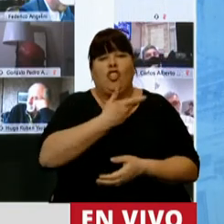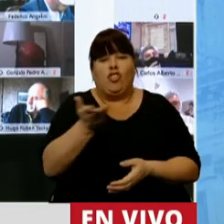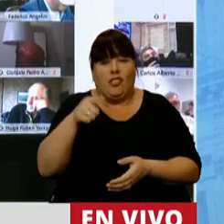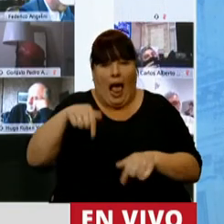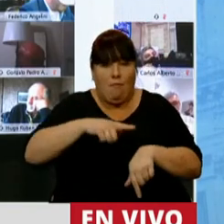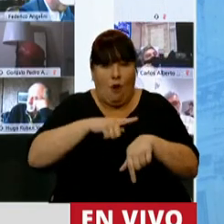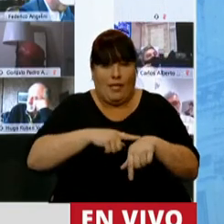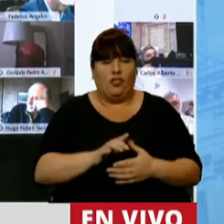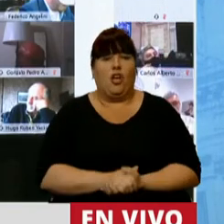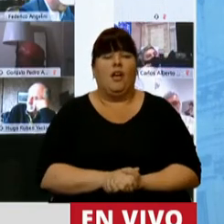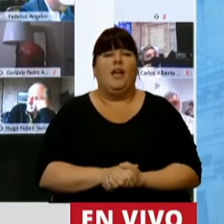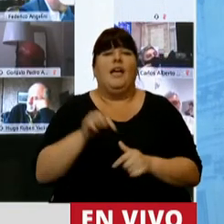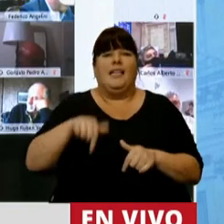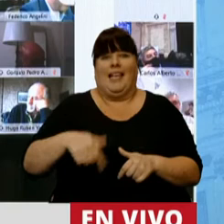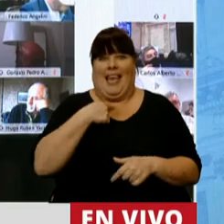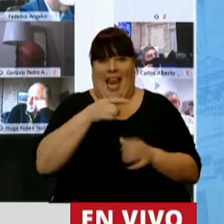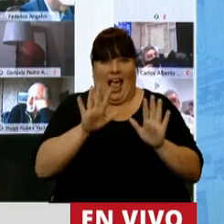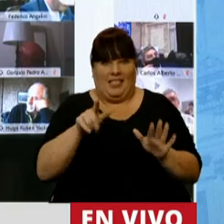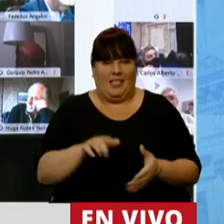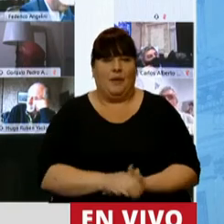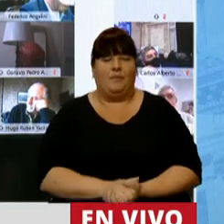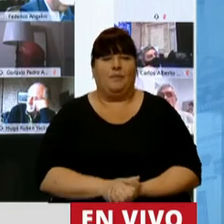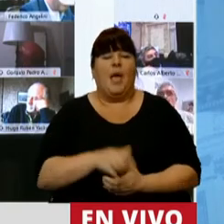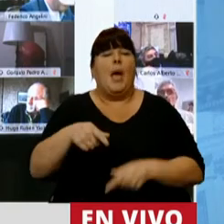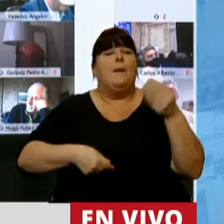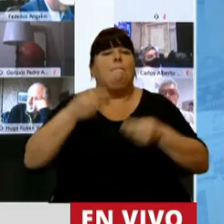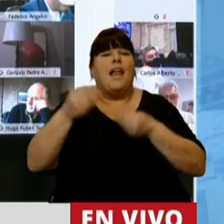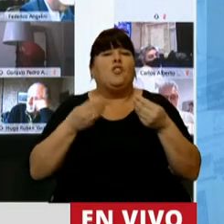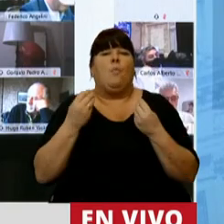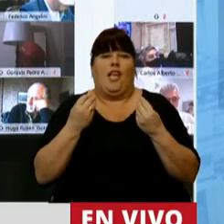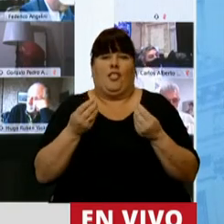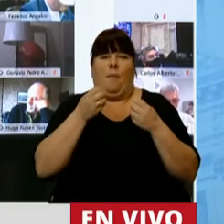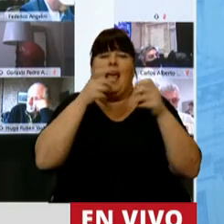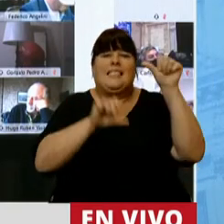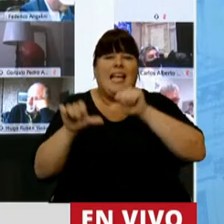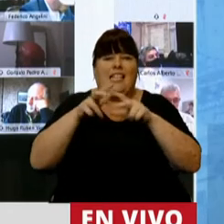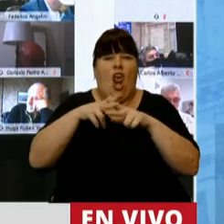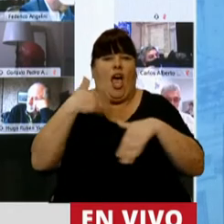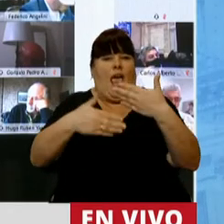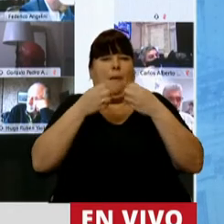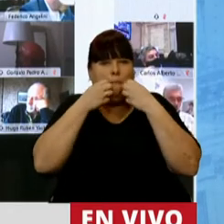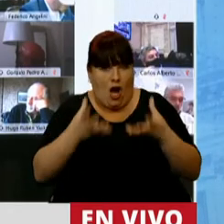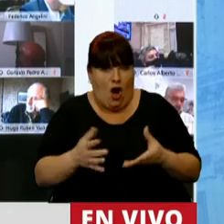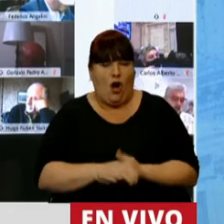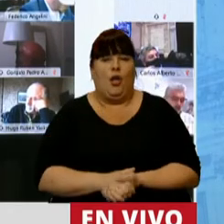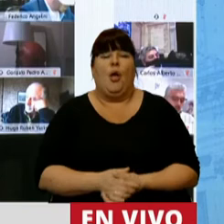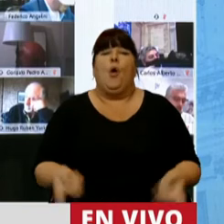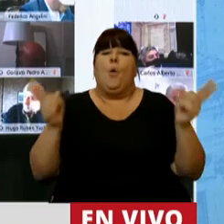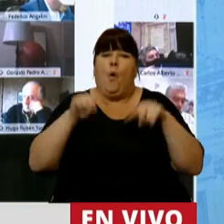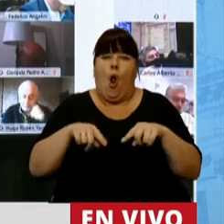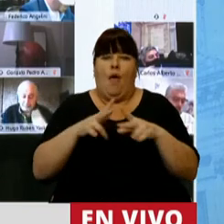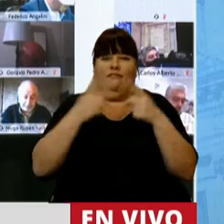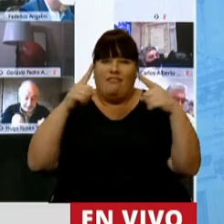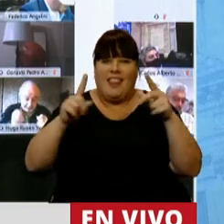Y esto también define qué país queremos. Este presupuesto viene a poner en valor la ciencia y la tecnología, a recuperar la